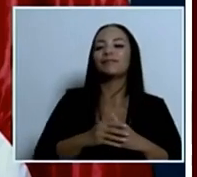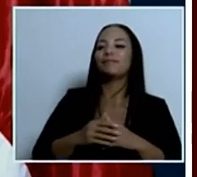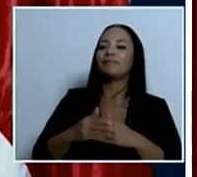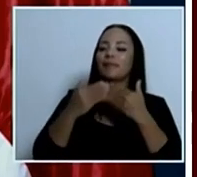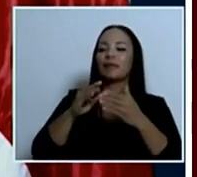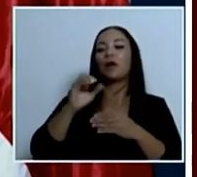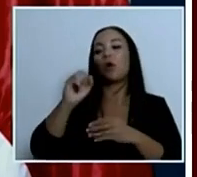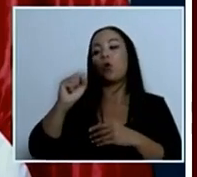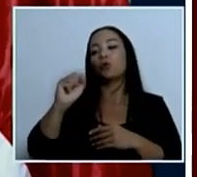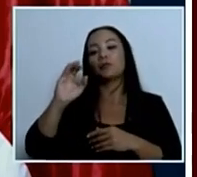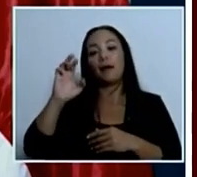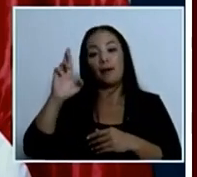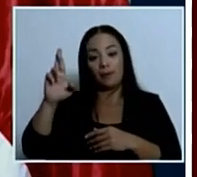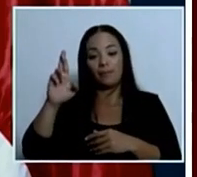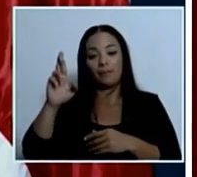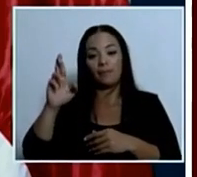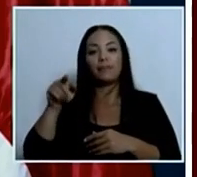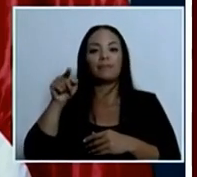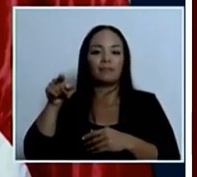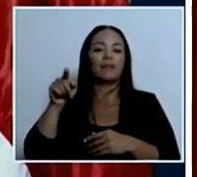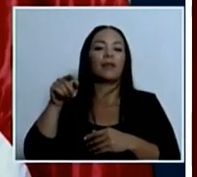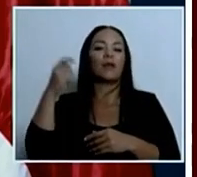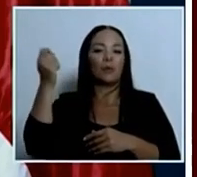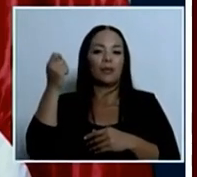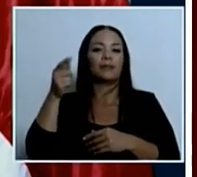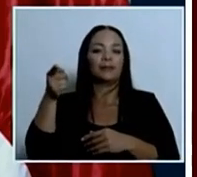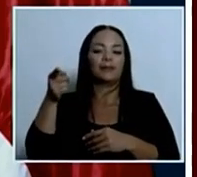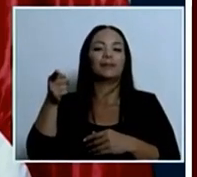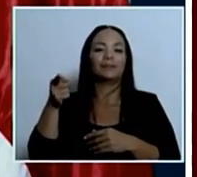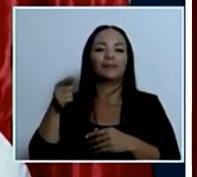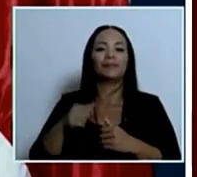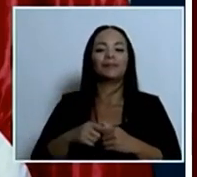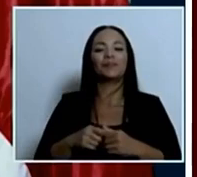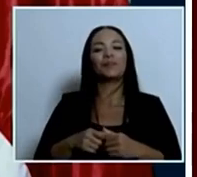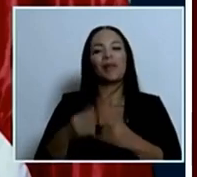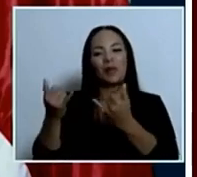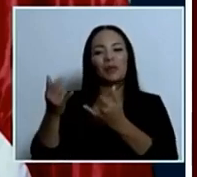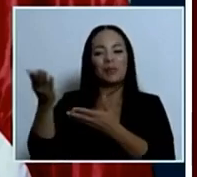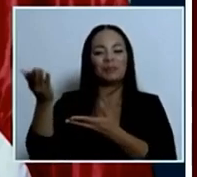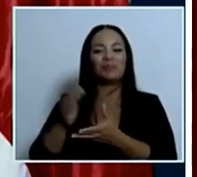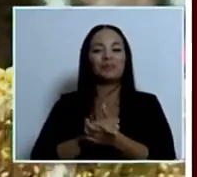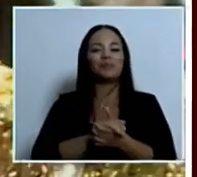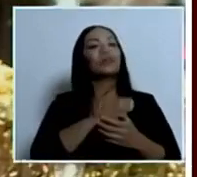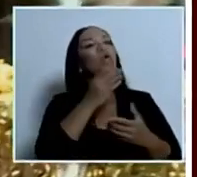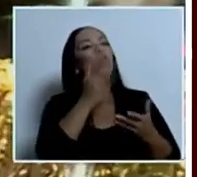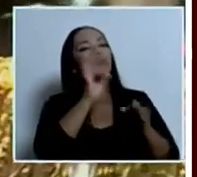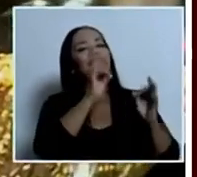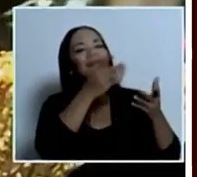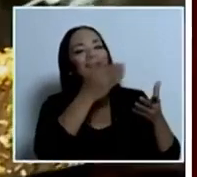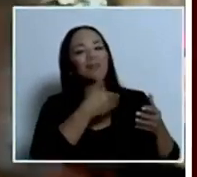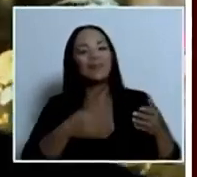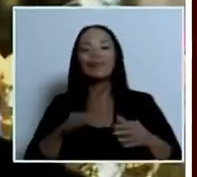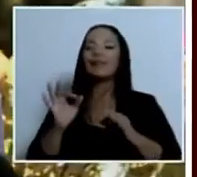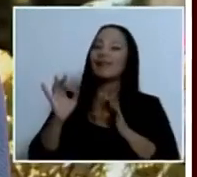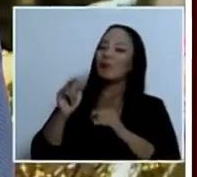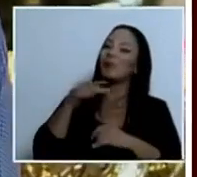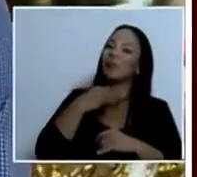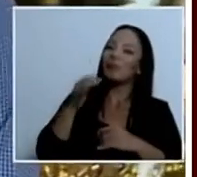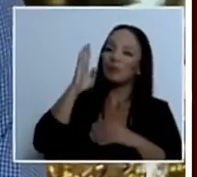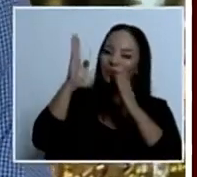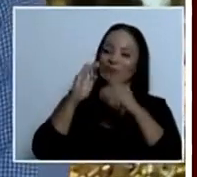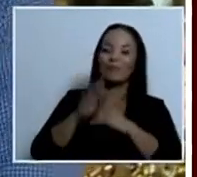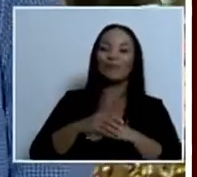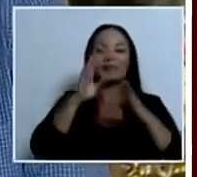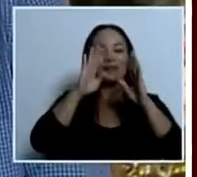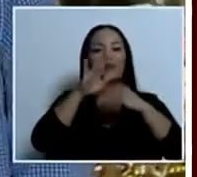Vargas de Juana Actual gracias presidente como le va el gusto es mío también saludamos a toda la